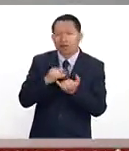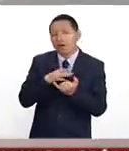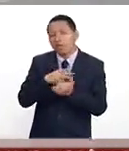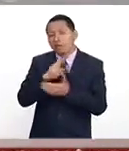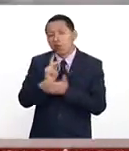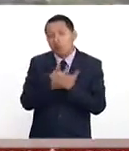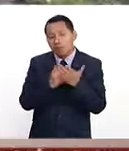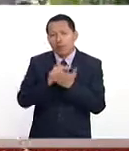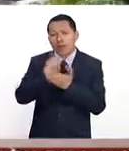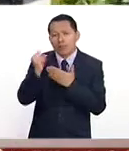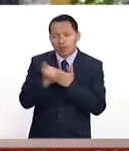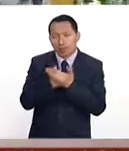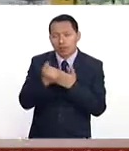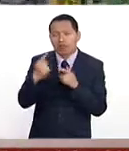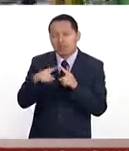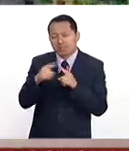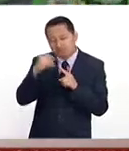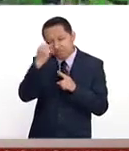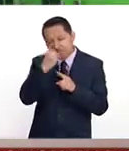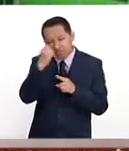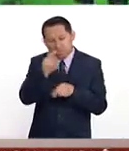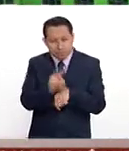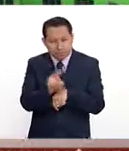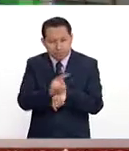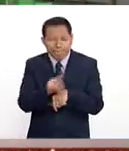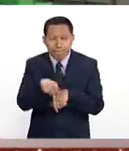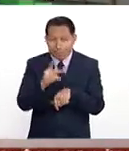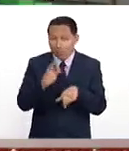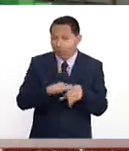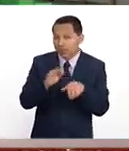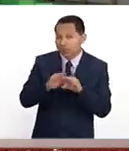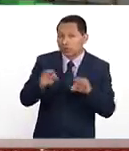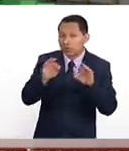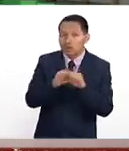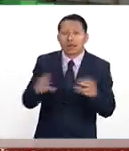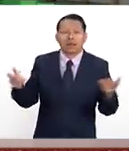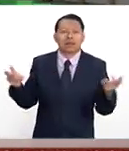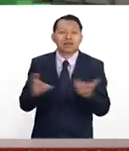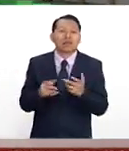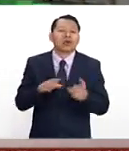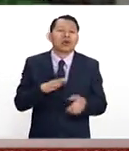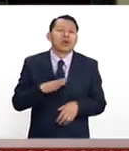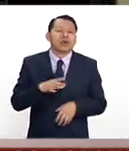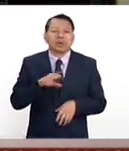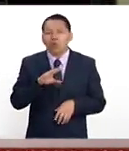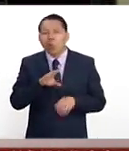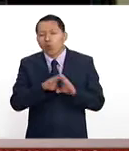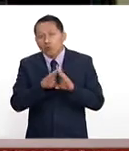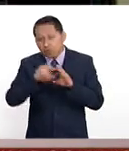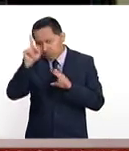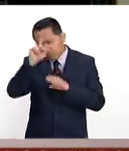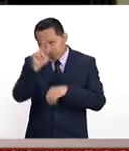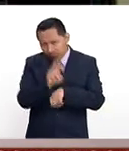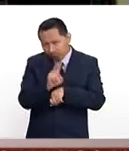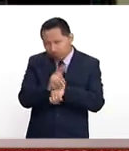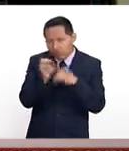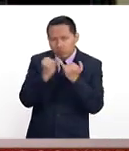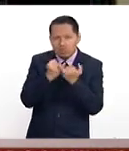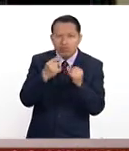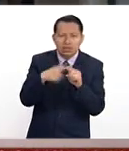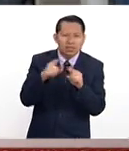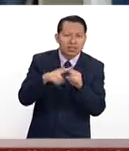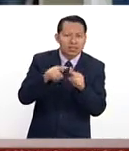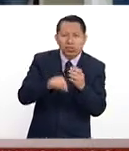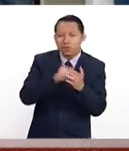proyectos, evaluarlos, pero también implementar sus propias consultorías y atender las necesidades de distintos